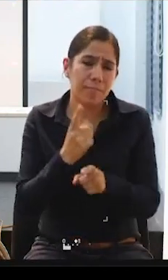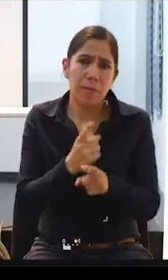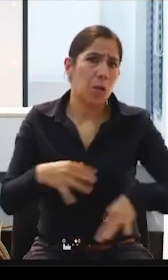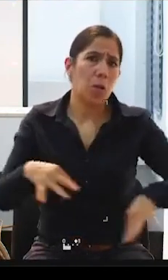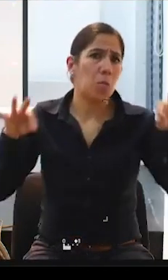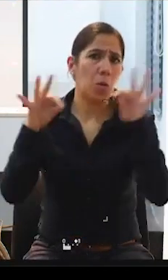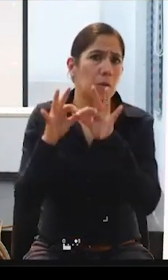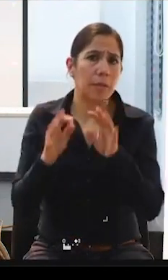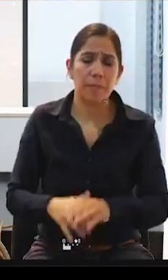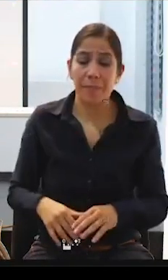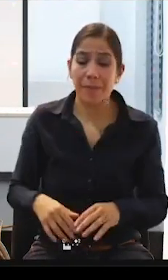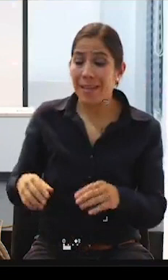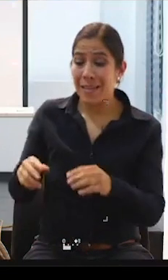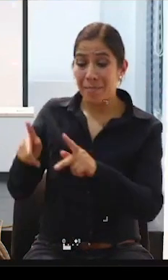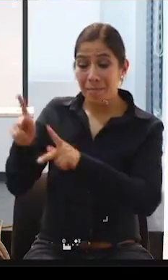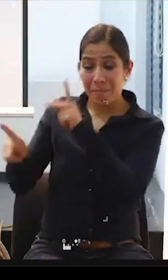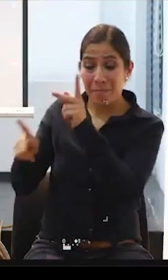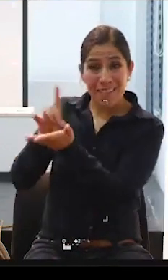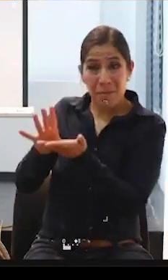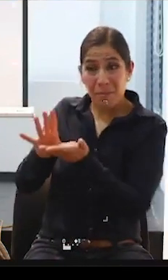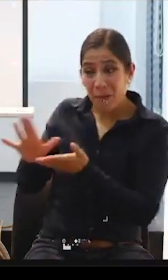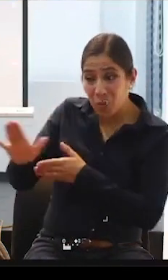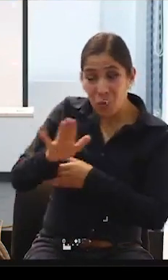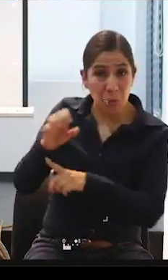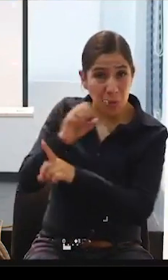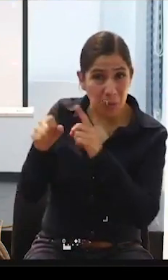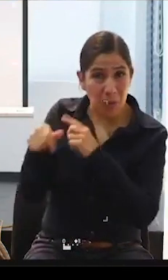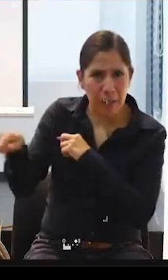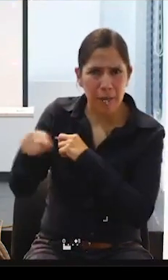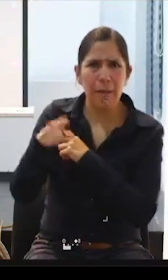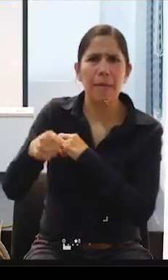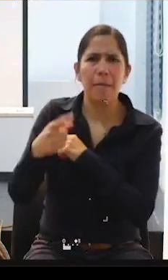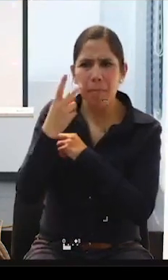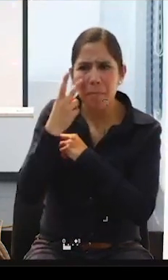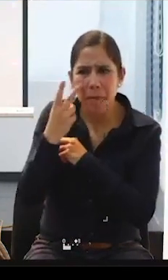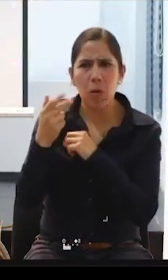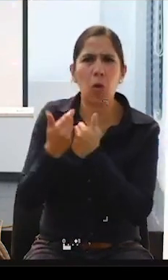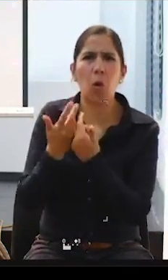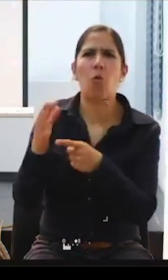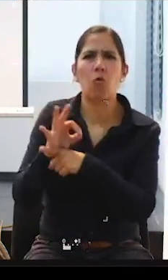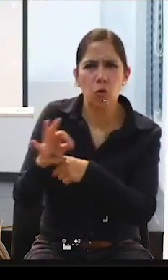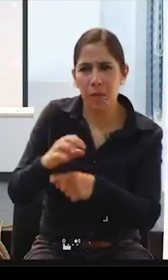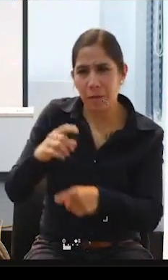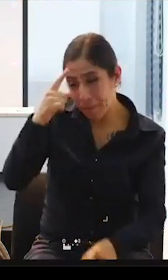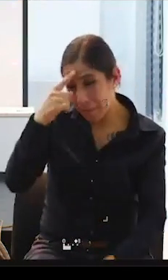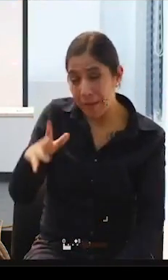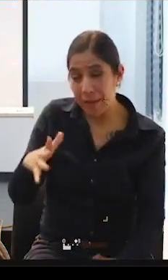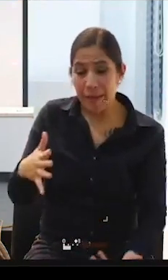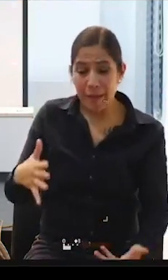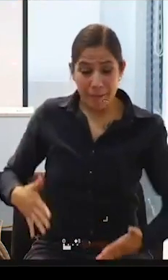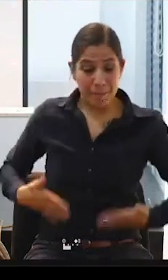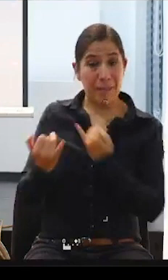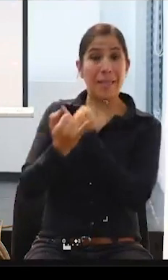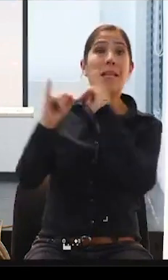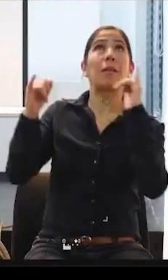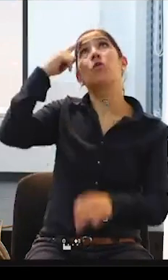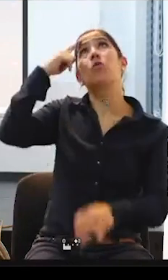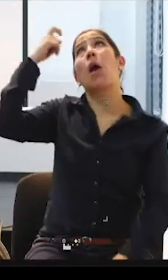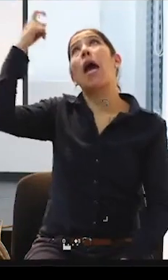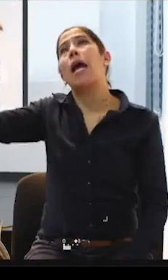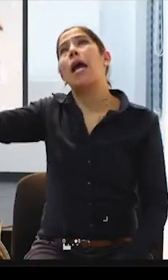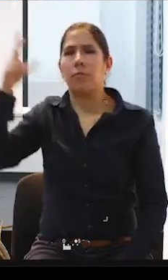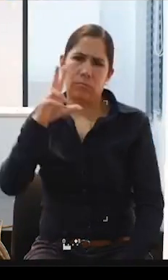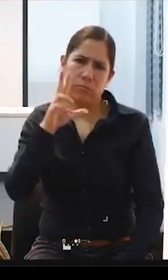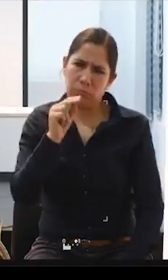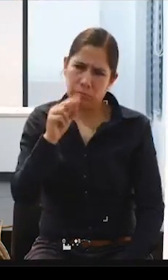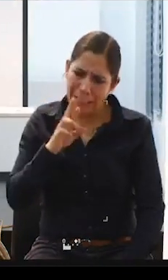población en situación de discapacidad para que esto funcione y para que realmente la vida independiente no sea solo un sueño, ¿verdad?, sino que sea toda una realidad